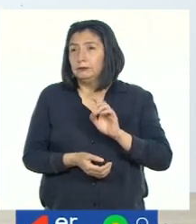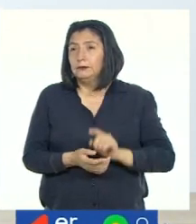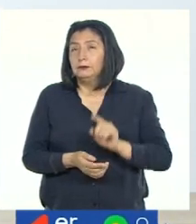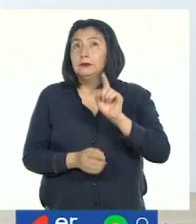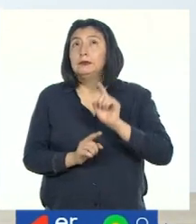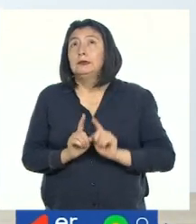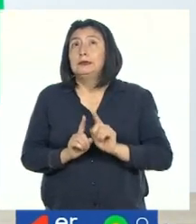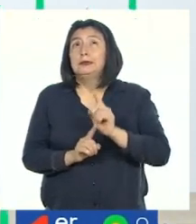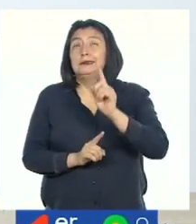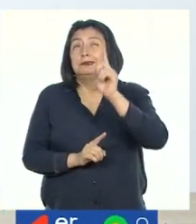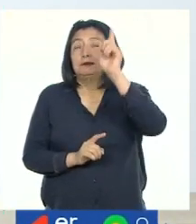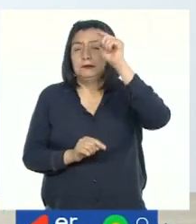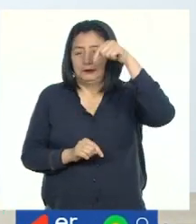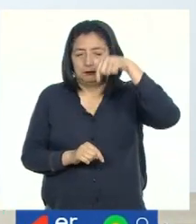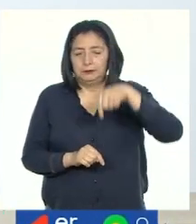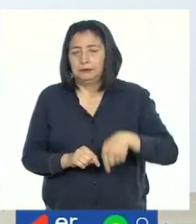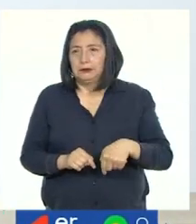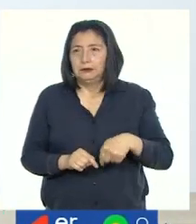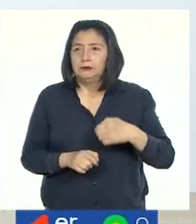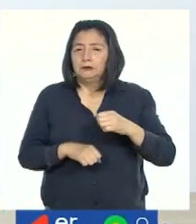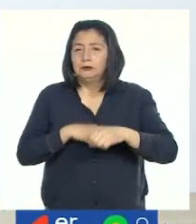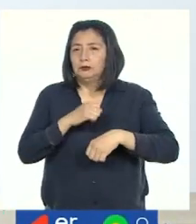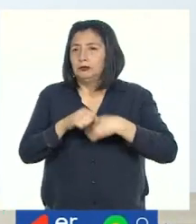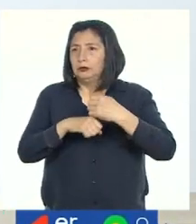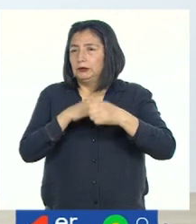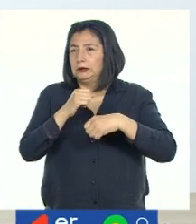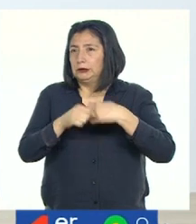Arriba, abajo, rollito.